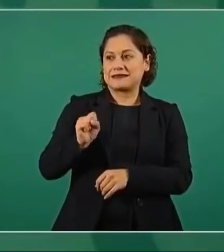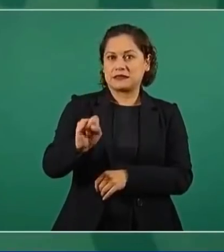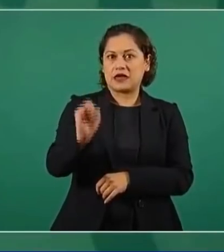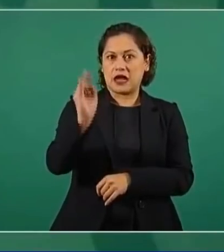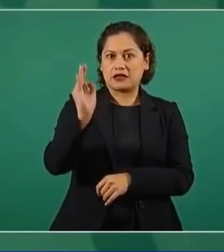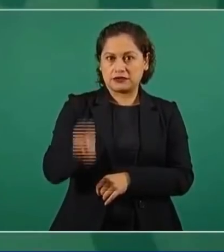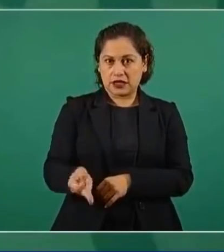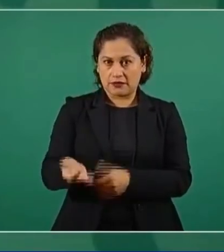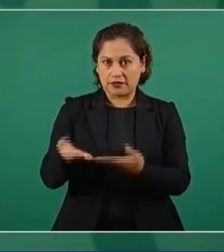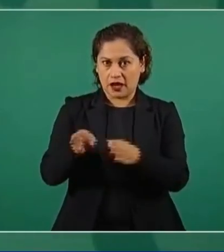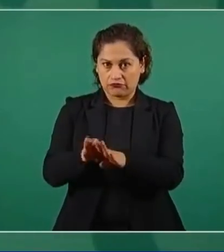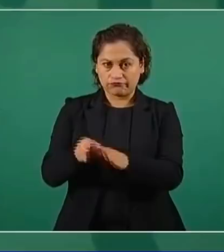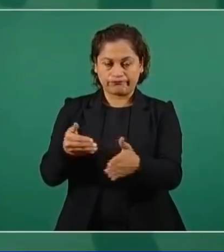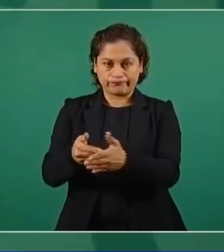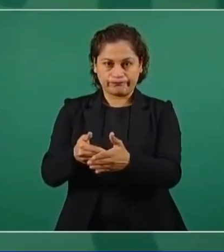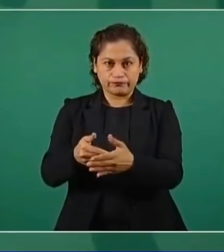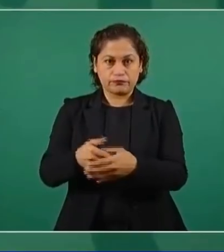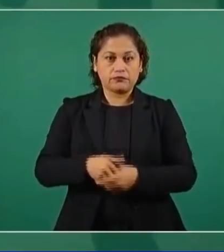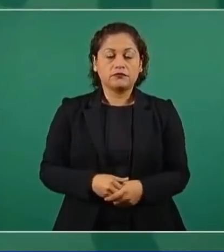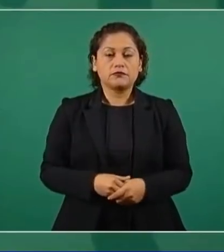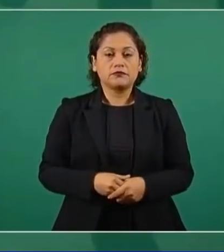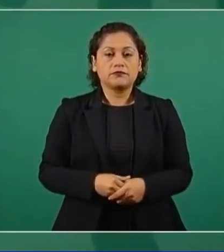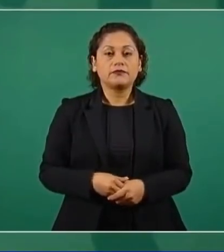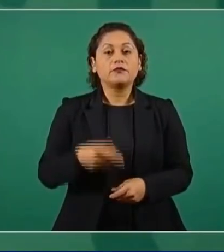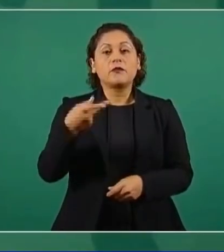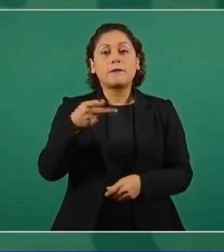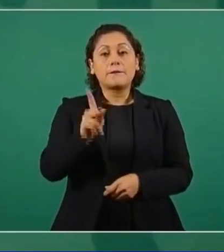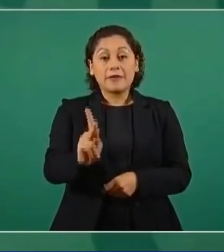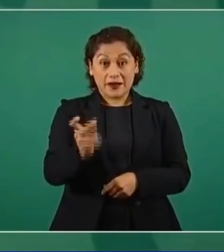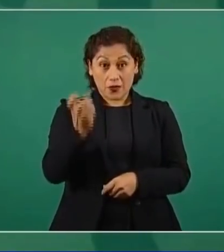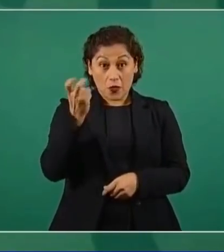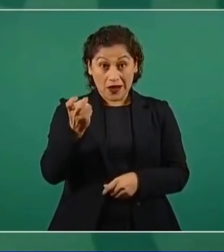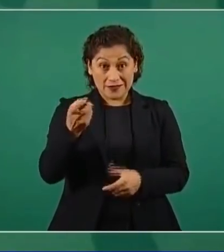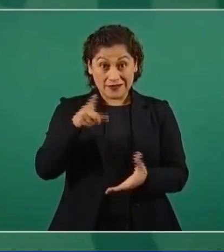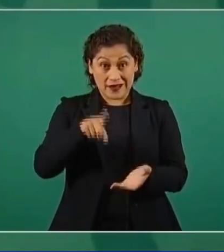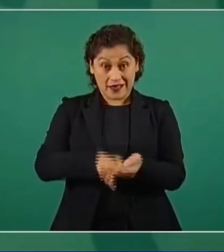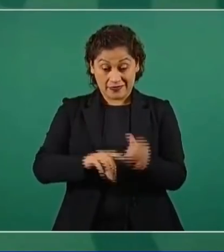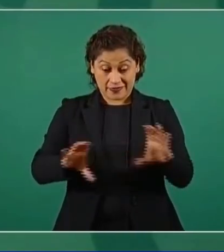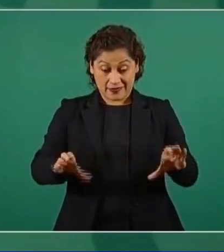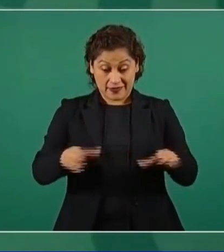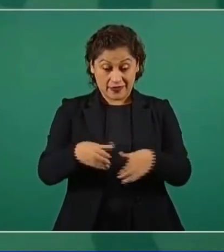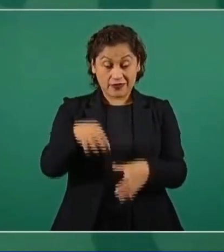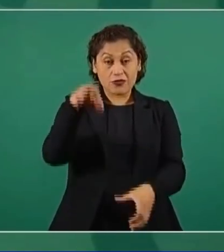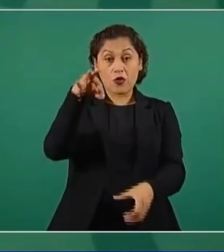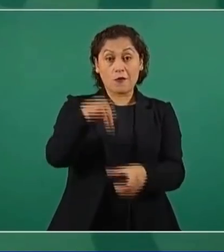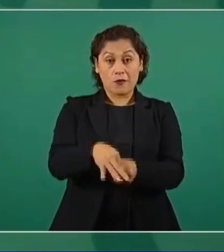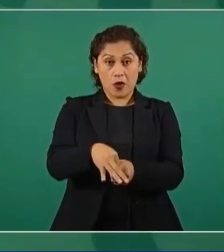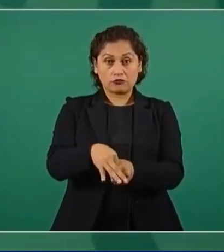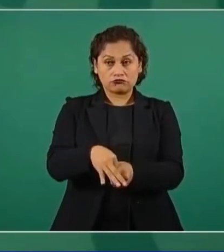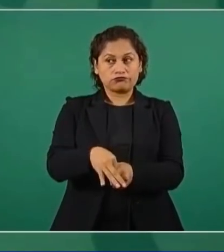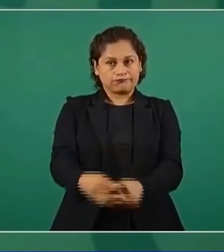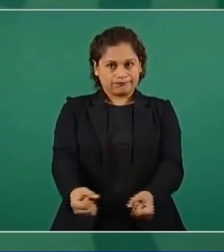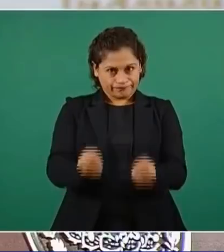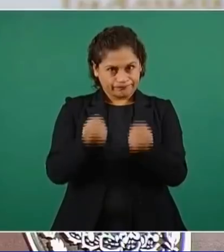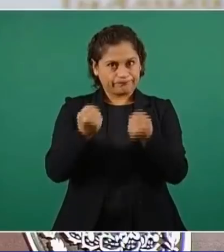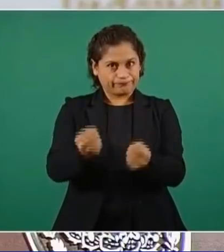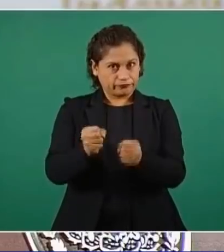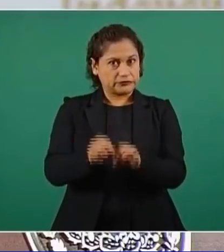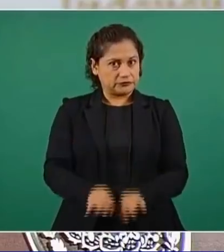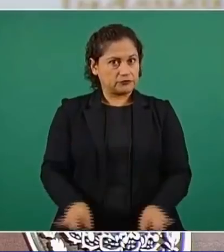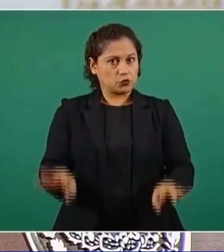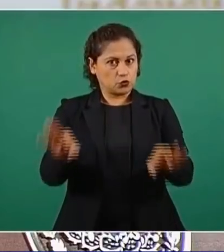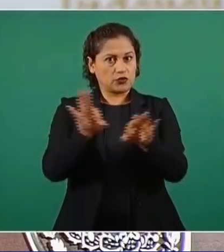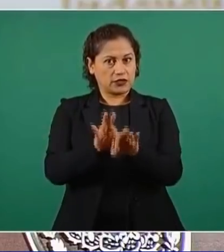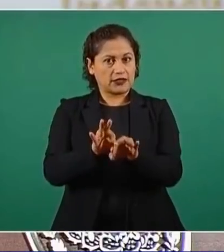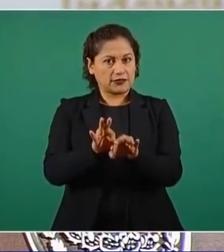son votos que no sólo cuentan, sino pesan, se